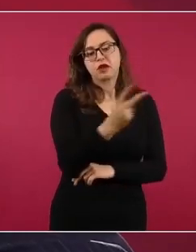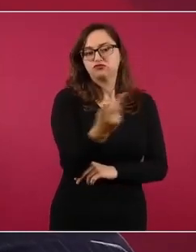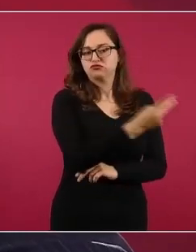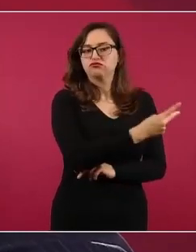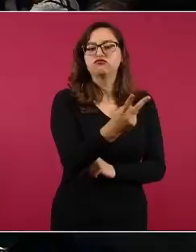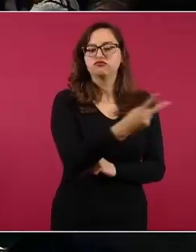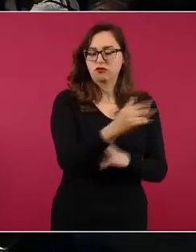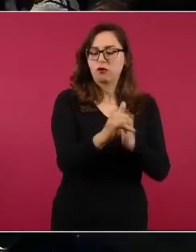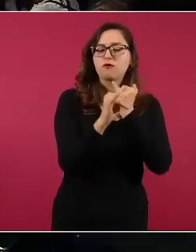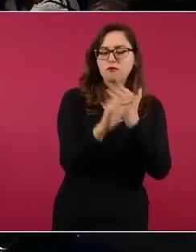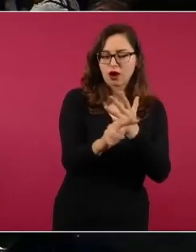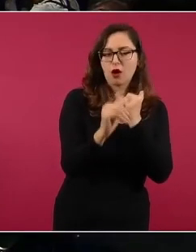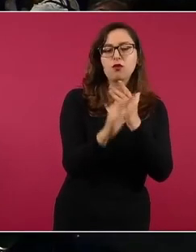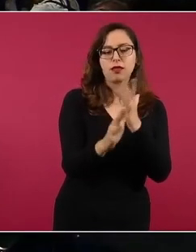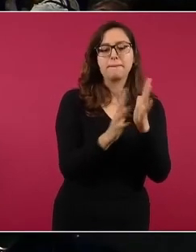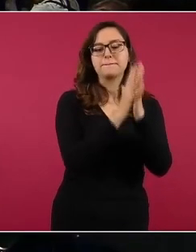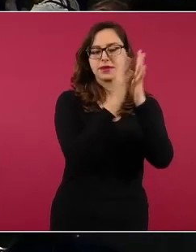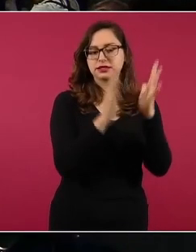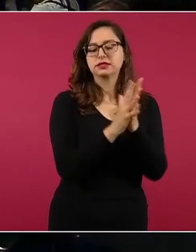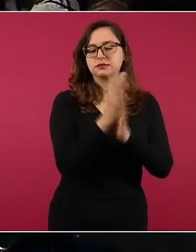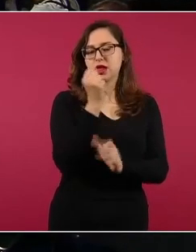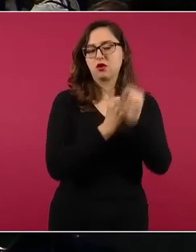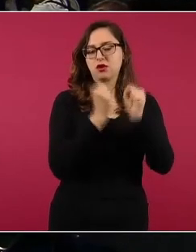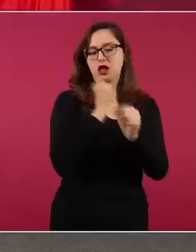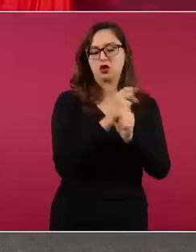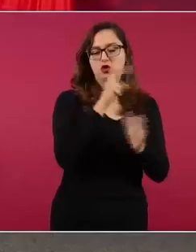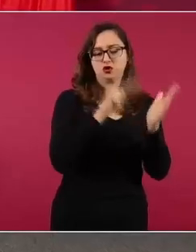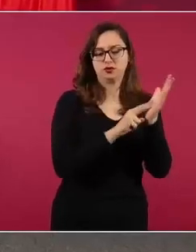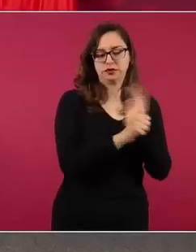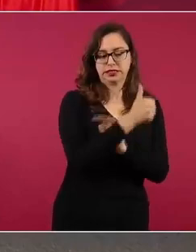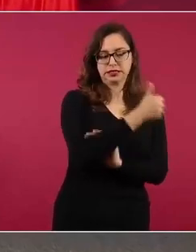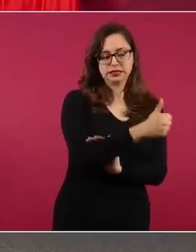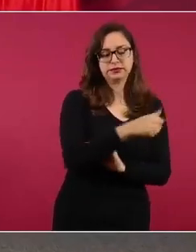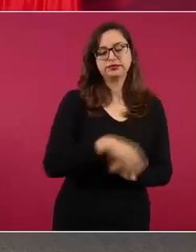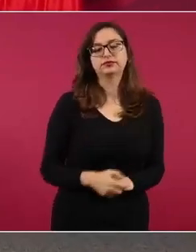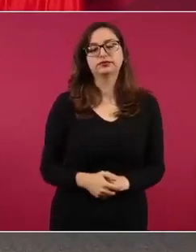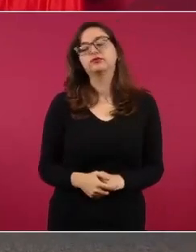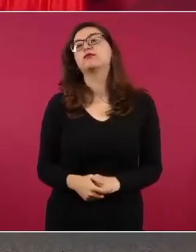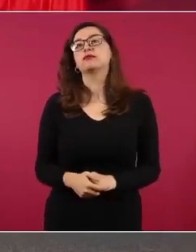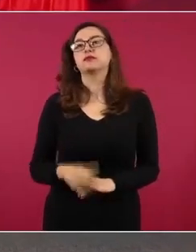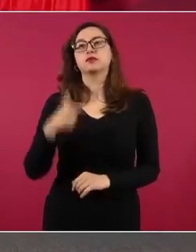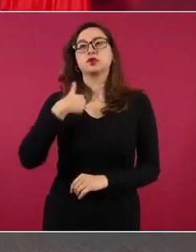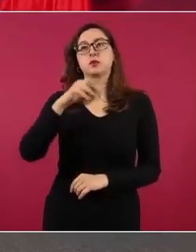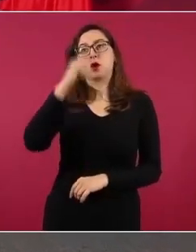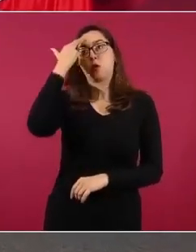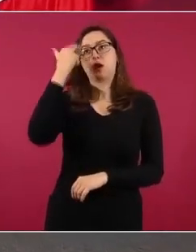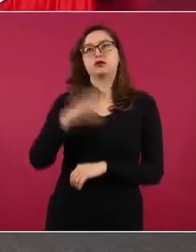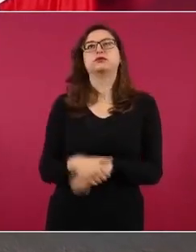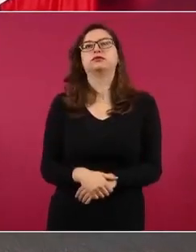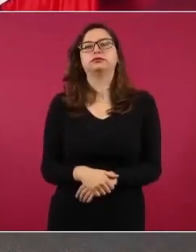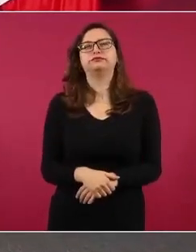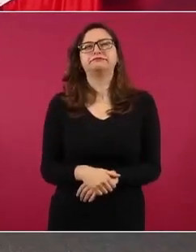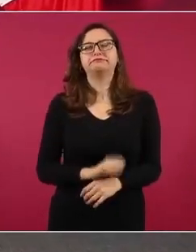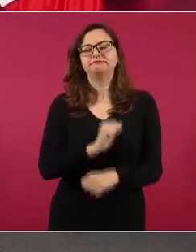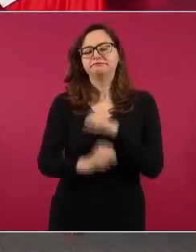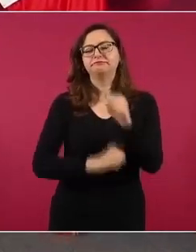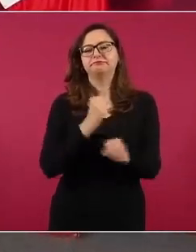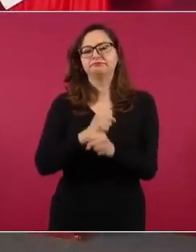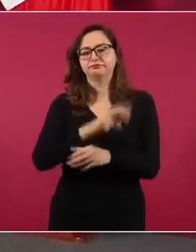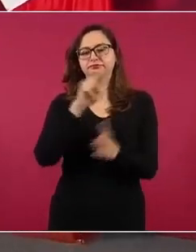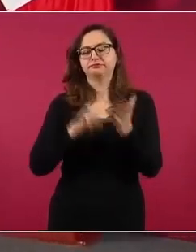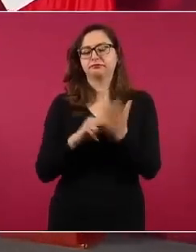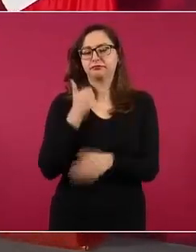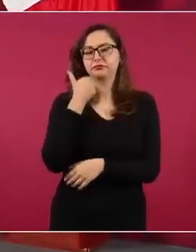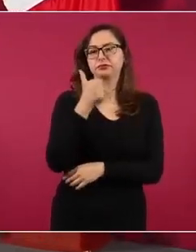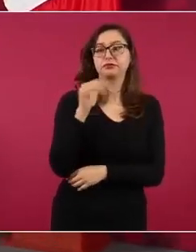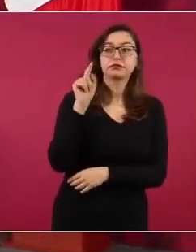vez fui a un evento, siendo candidato, en el 2006, a Valle de